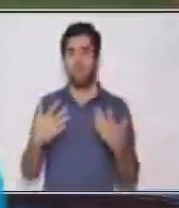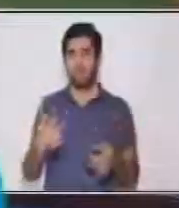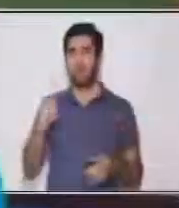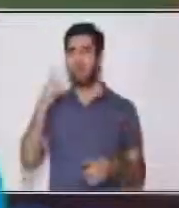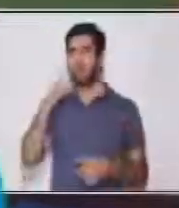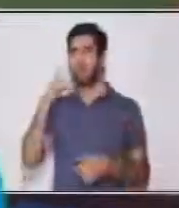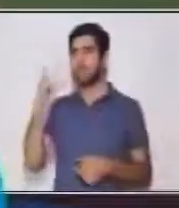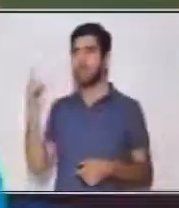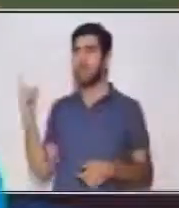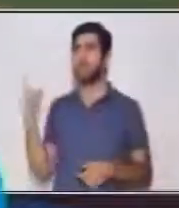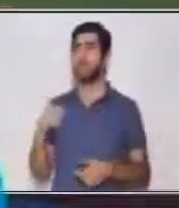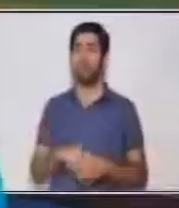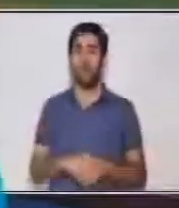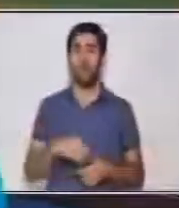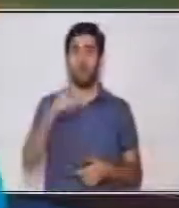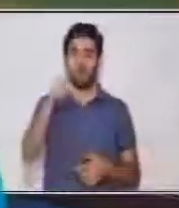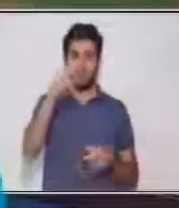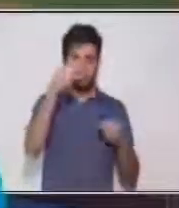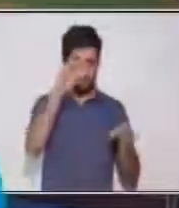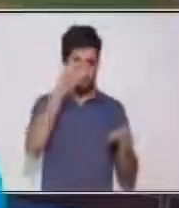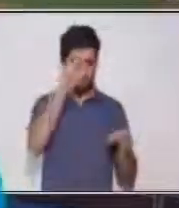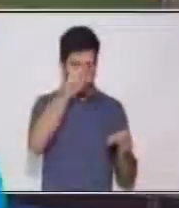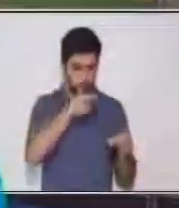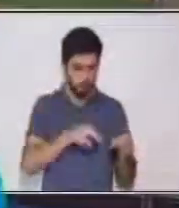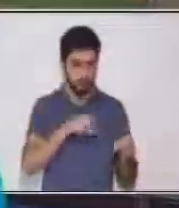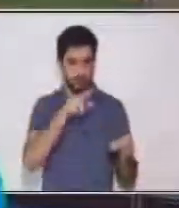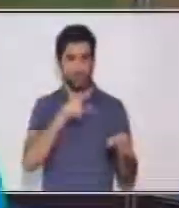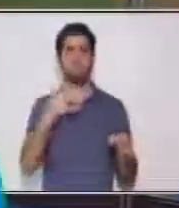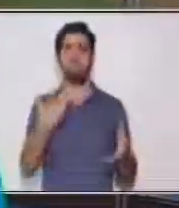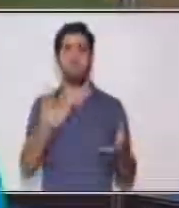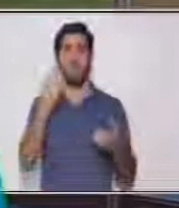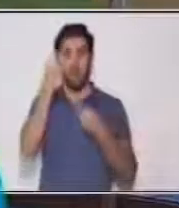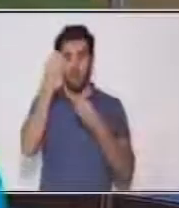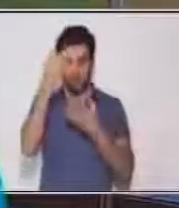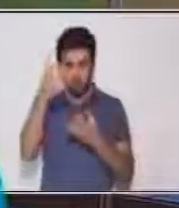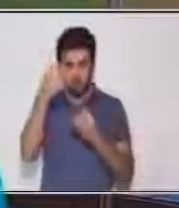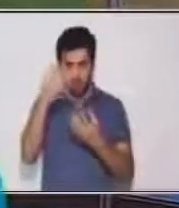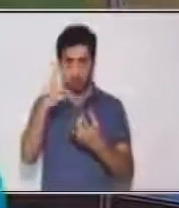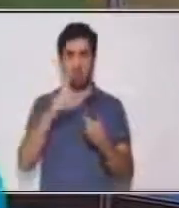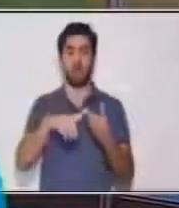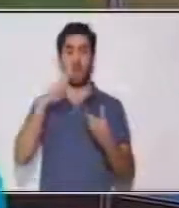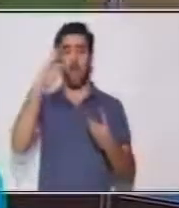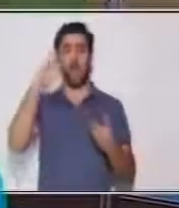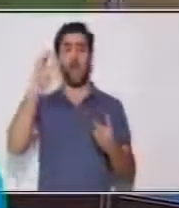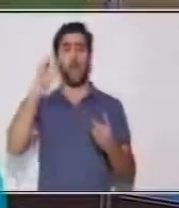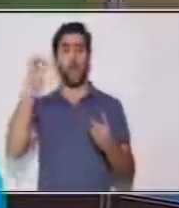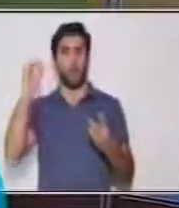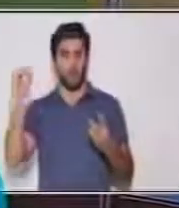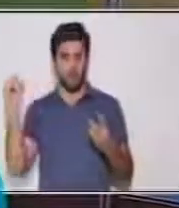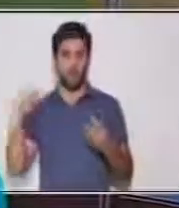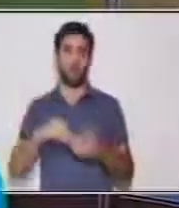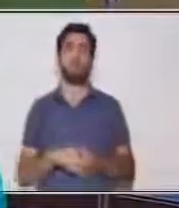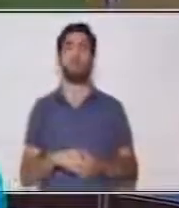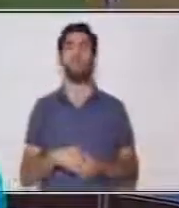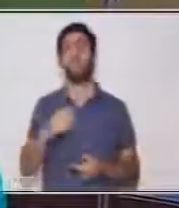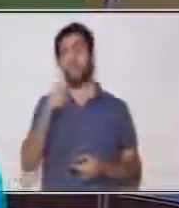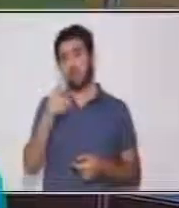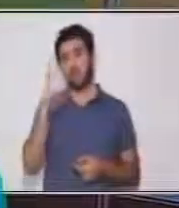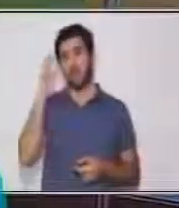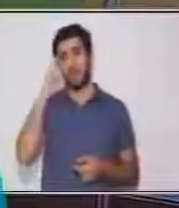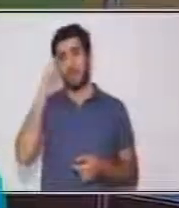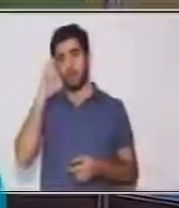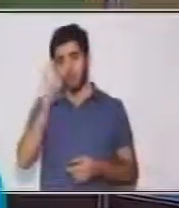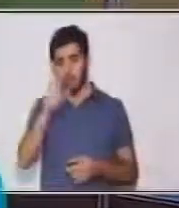Hechos y Opiniones en un texto informativo del área de Comunicación y Lenguaje para Tercer Grado. Si en casa hay